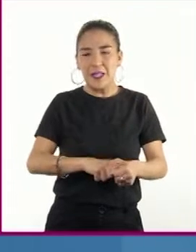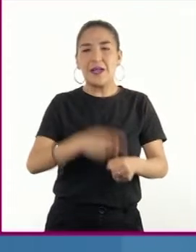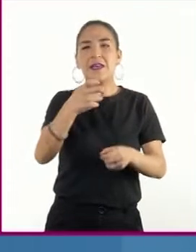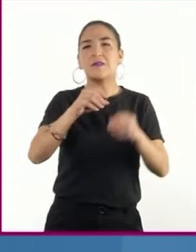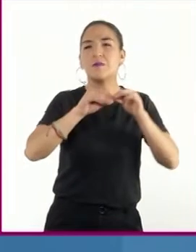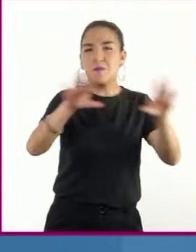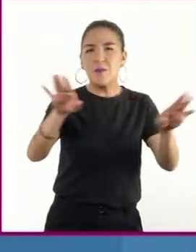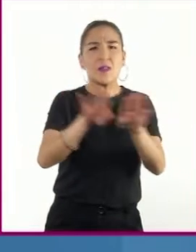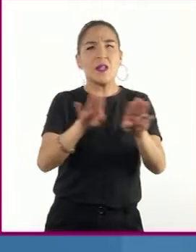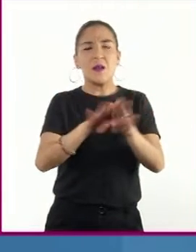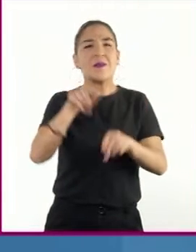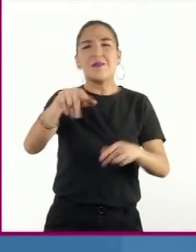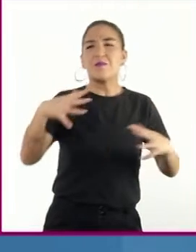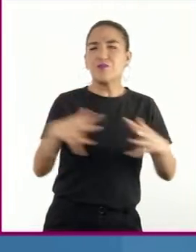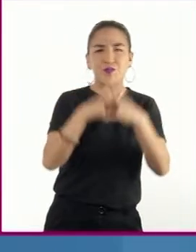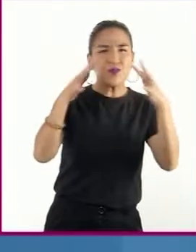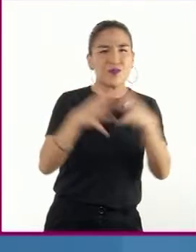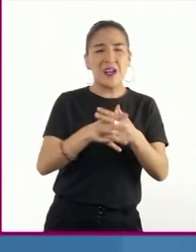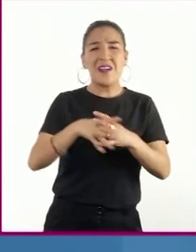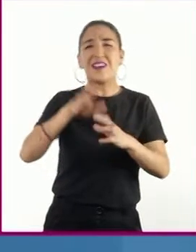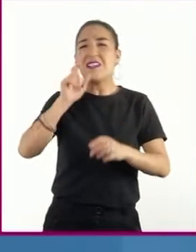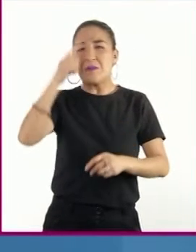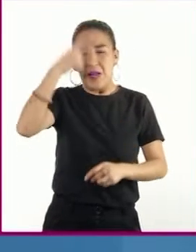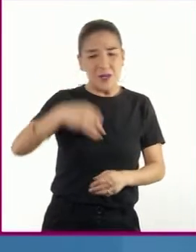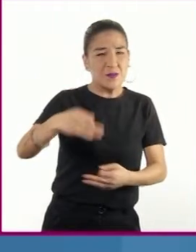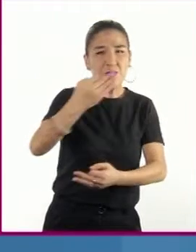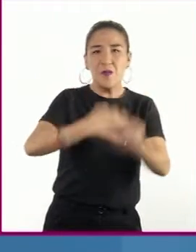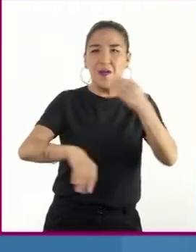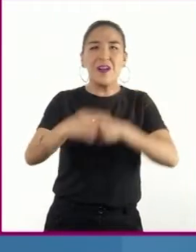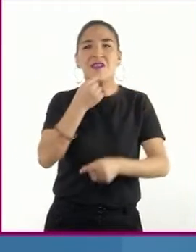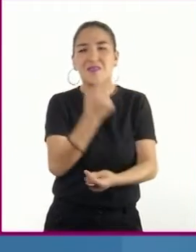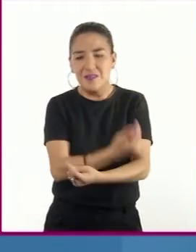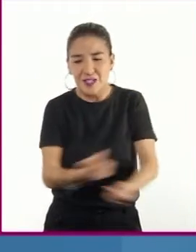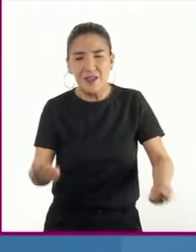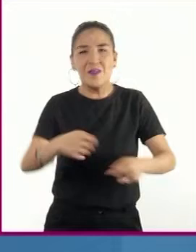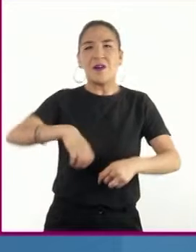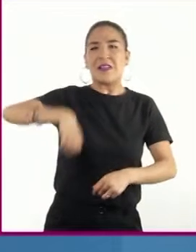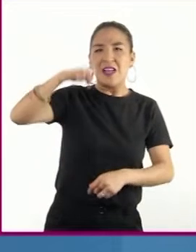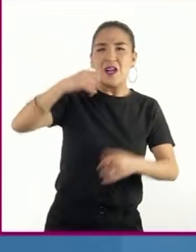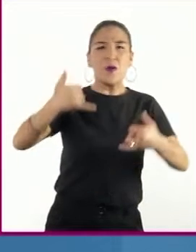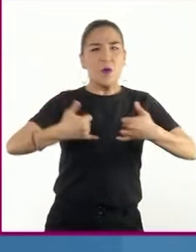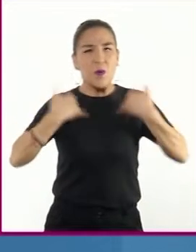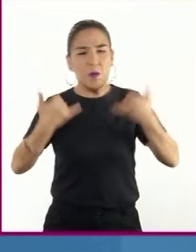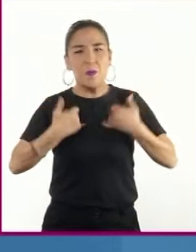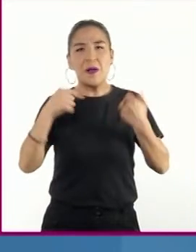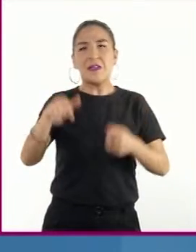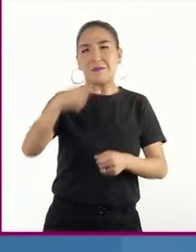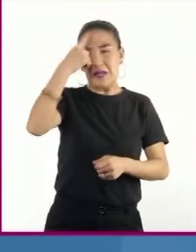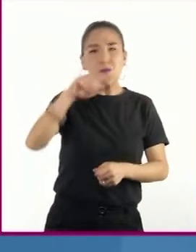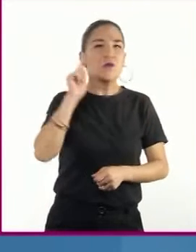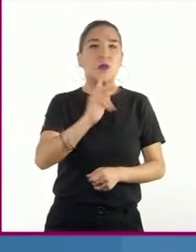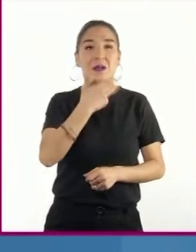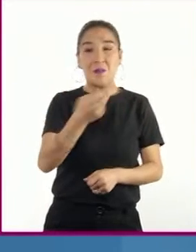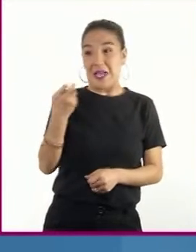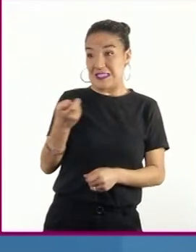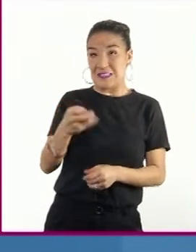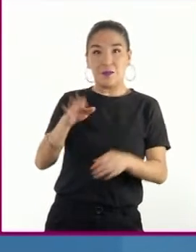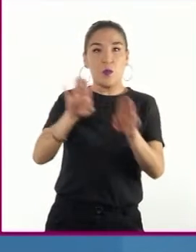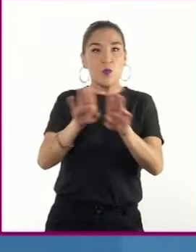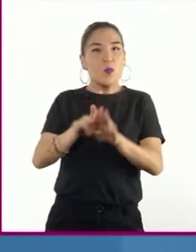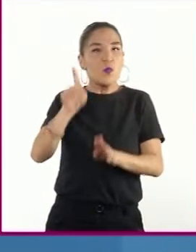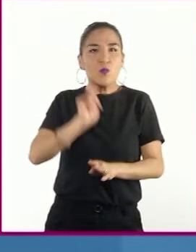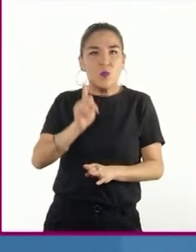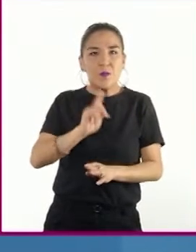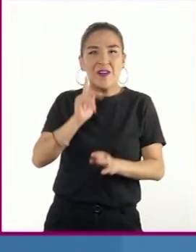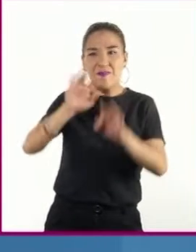bélica intentó llegar a todas las edades y ambos sexos, ya que la figura femenina comenzaba a tener un rol